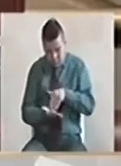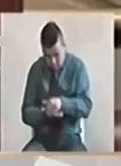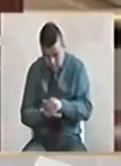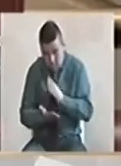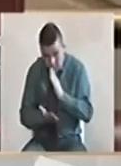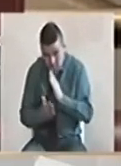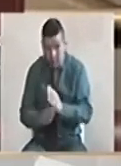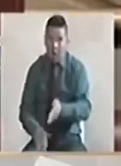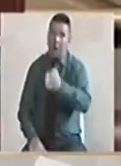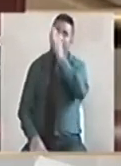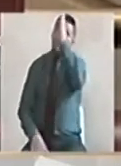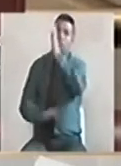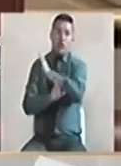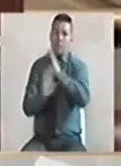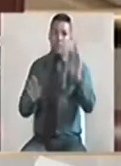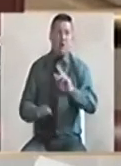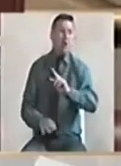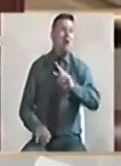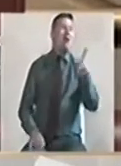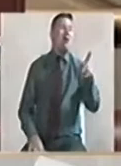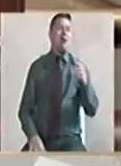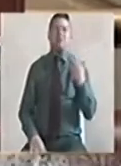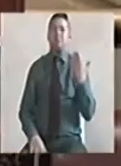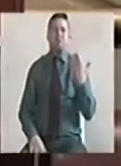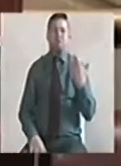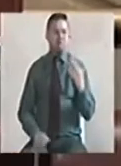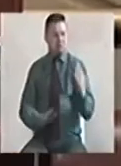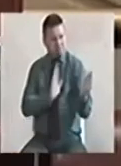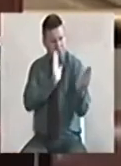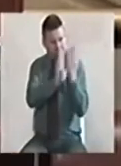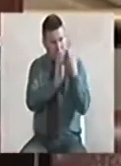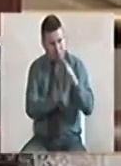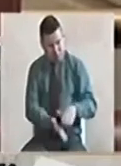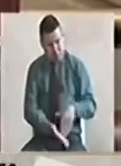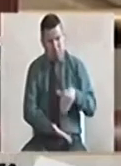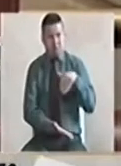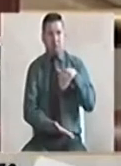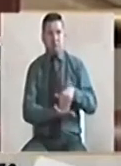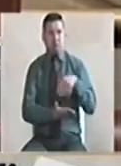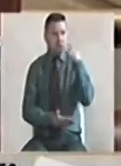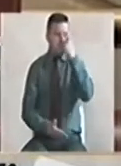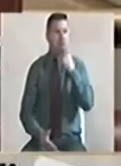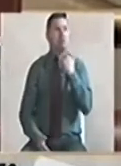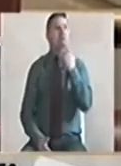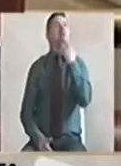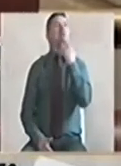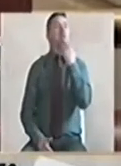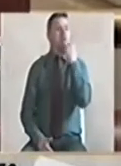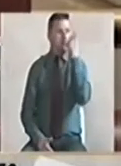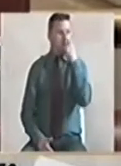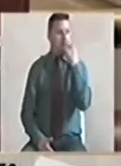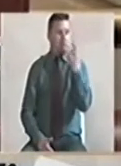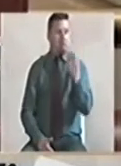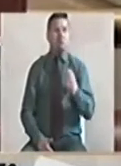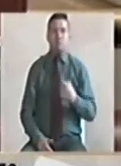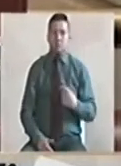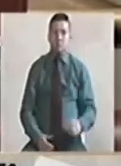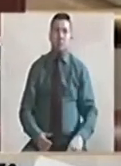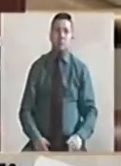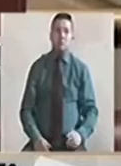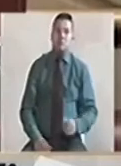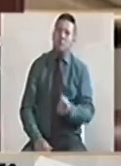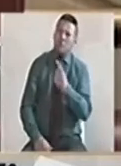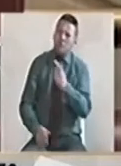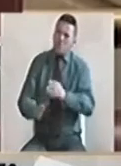Todopoderoso. Y a los demás, los enfrento de pie y con la cabeza en alto. Me pregunta, señor Cuero,